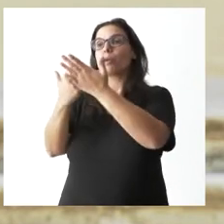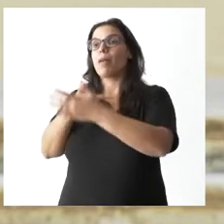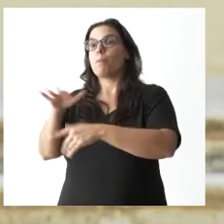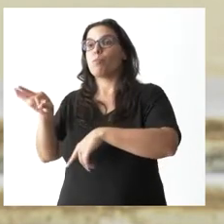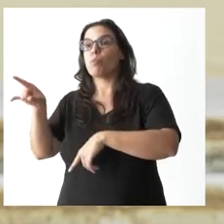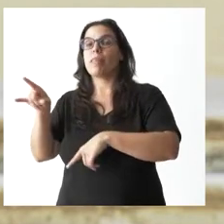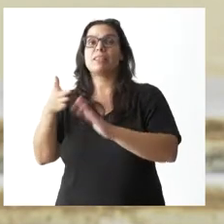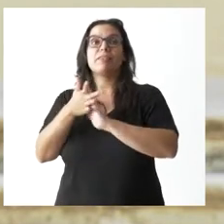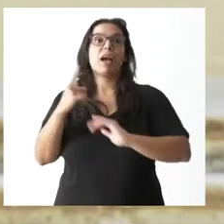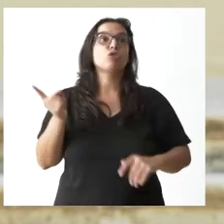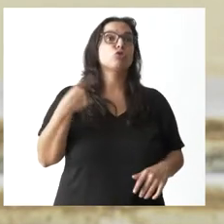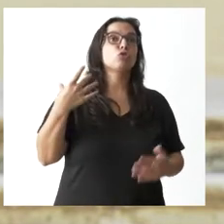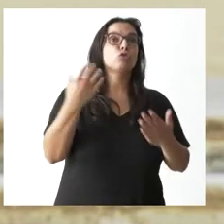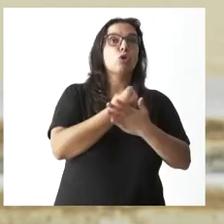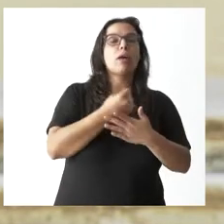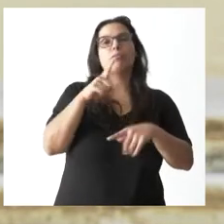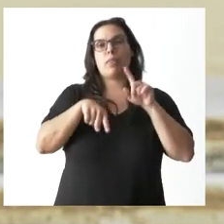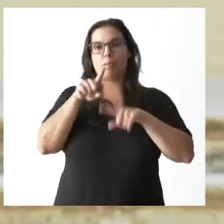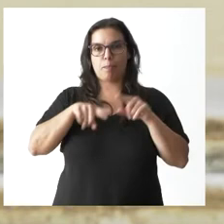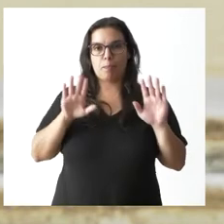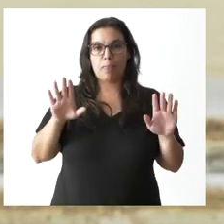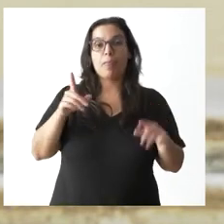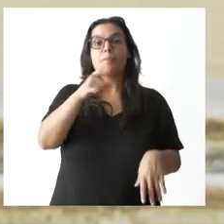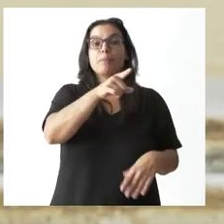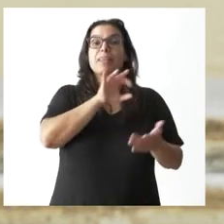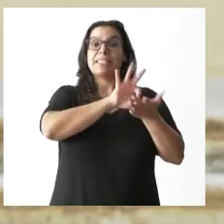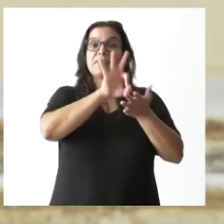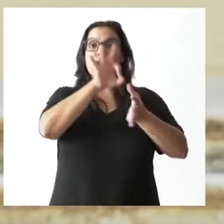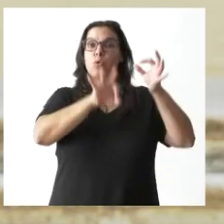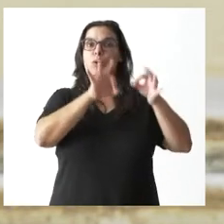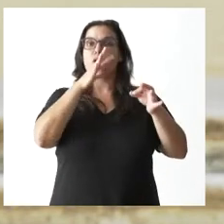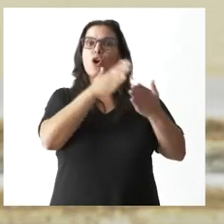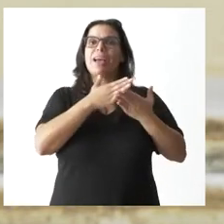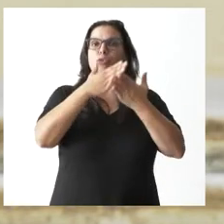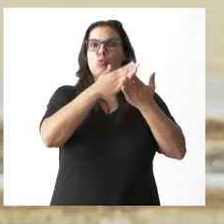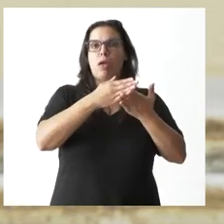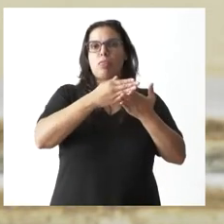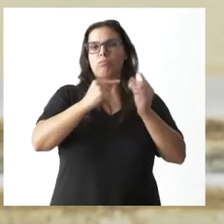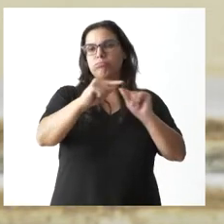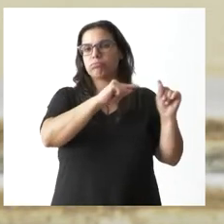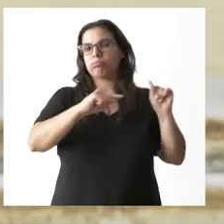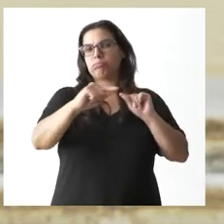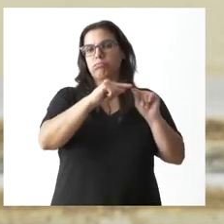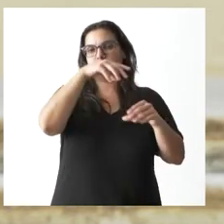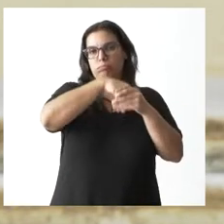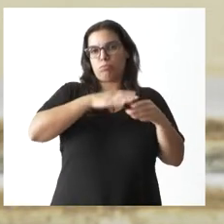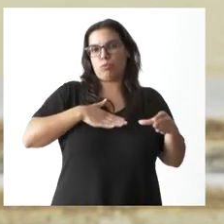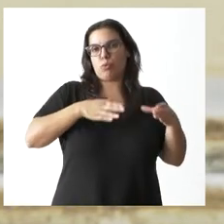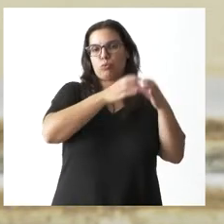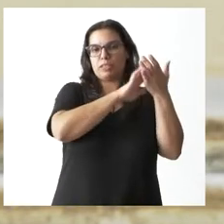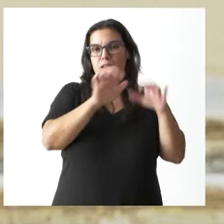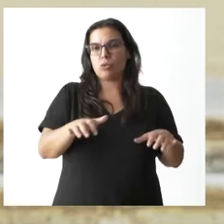decir que pueda presentarse en otra comunidad autónoma. Lo están estudiando los servicios jurídicos de la comunidad autónoma